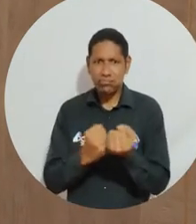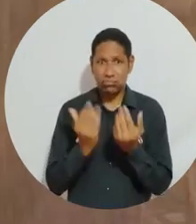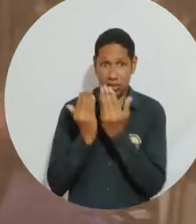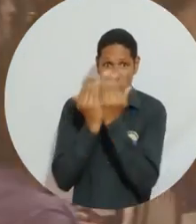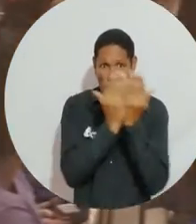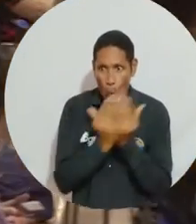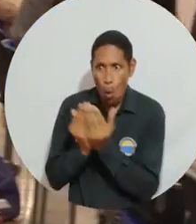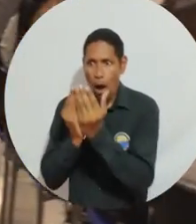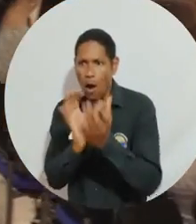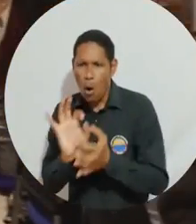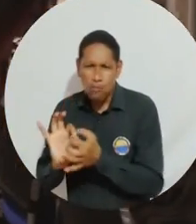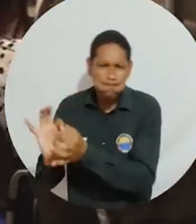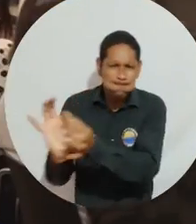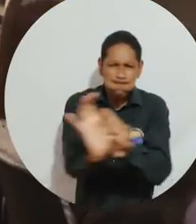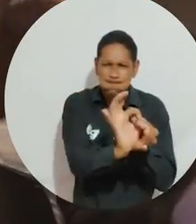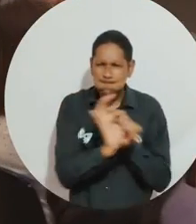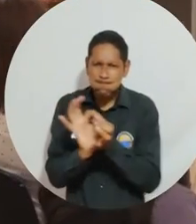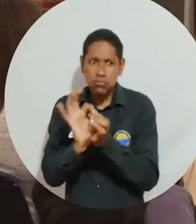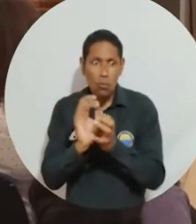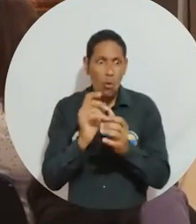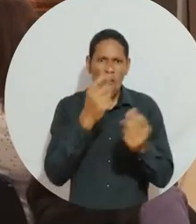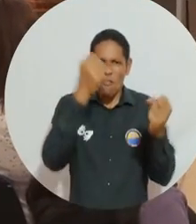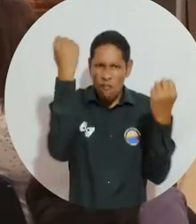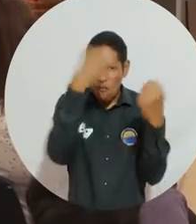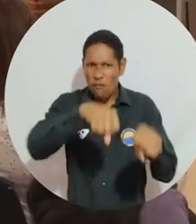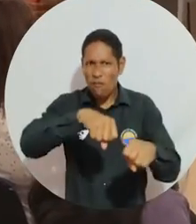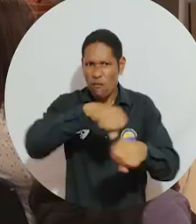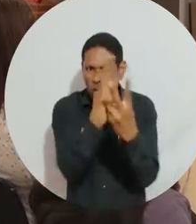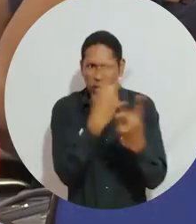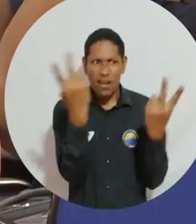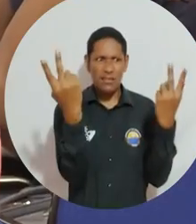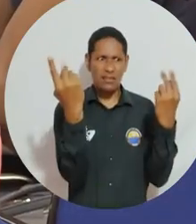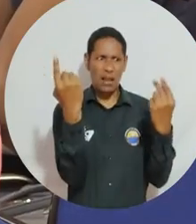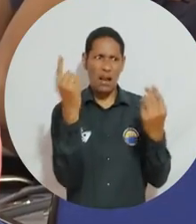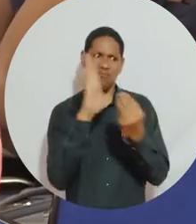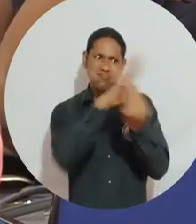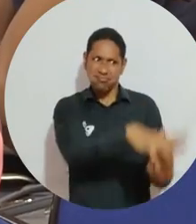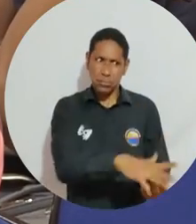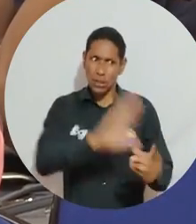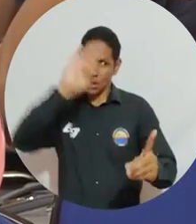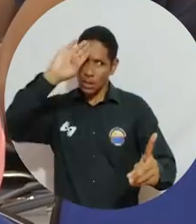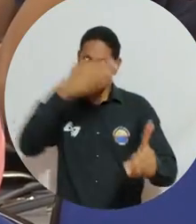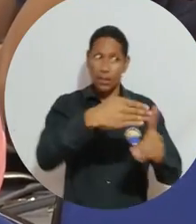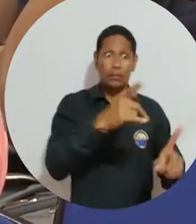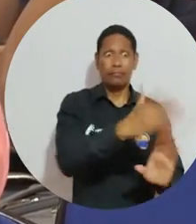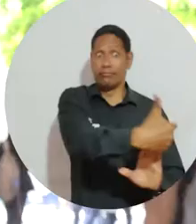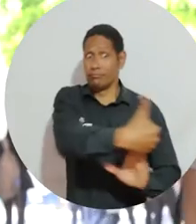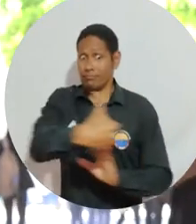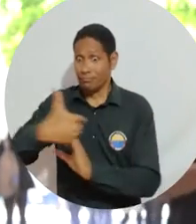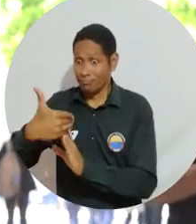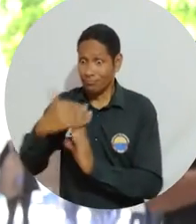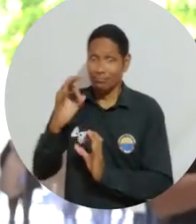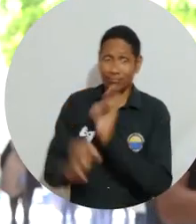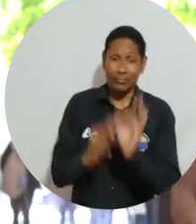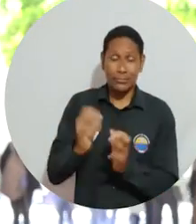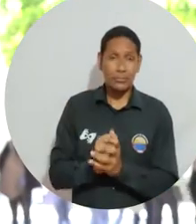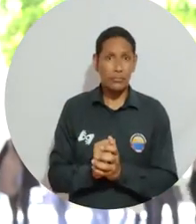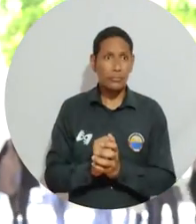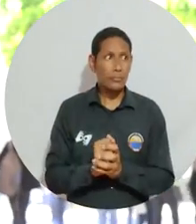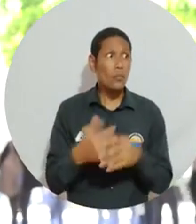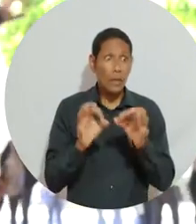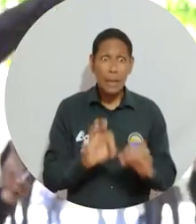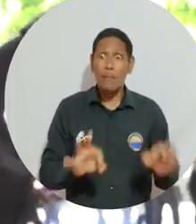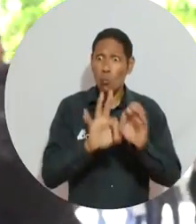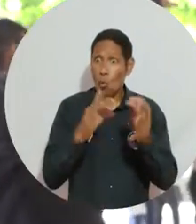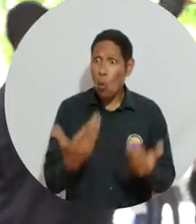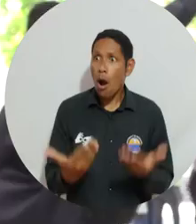con los entes educativos para eliminar y prevenir todo tipo de violencia, discriminación y acoso sexual. Son fructíferos a la hora